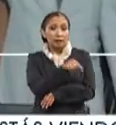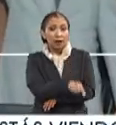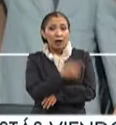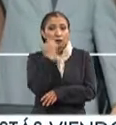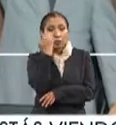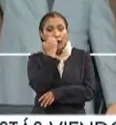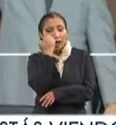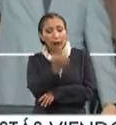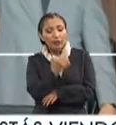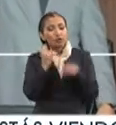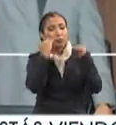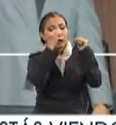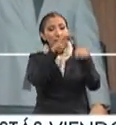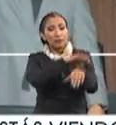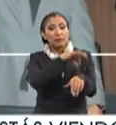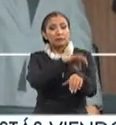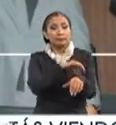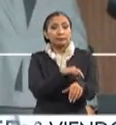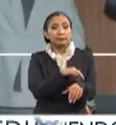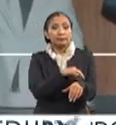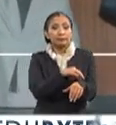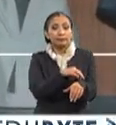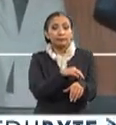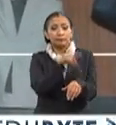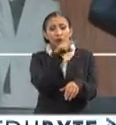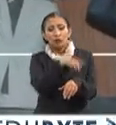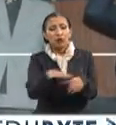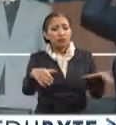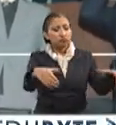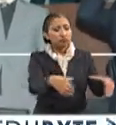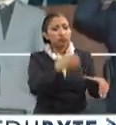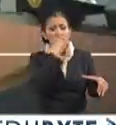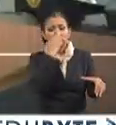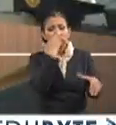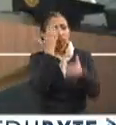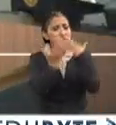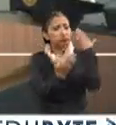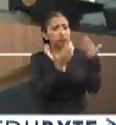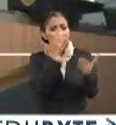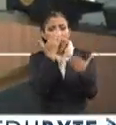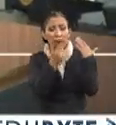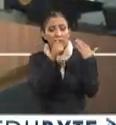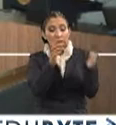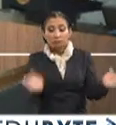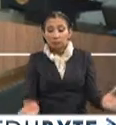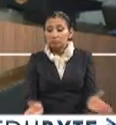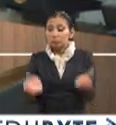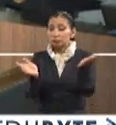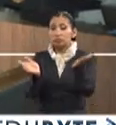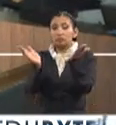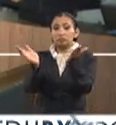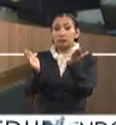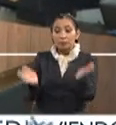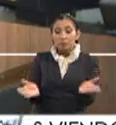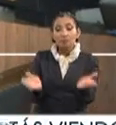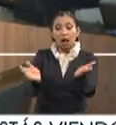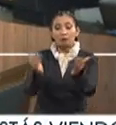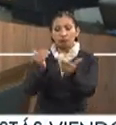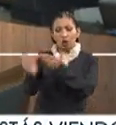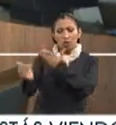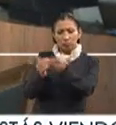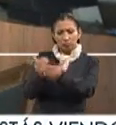nuestra Escuela Superior de Medicina. Una unidad académica que impulsa la